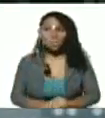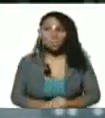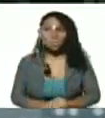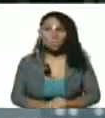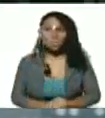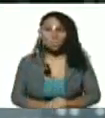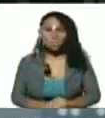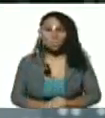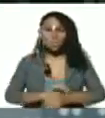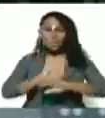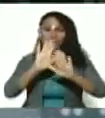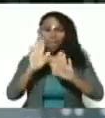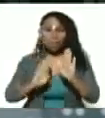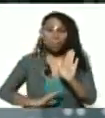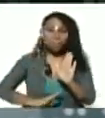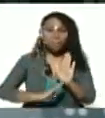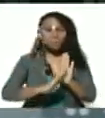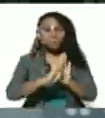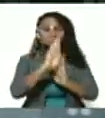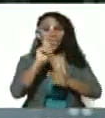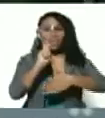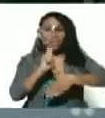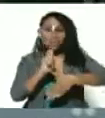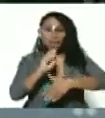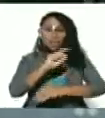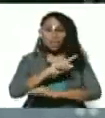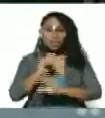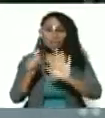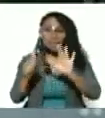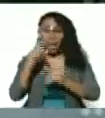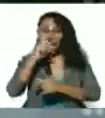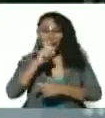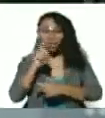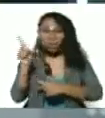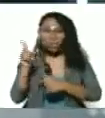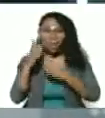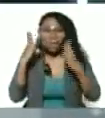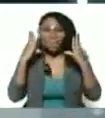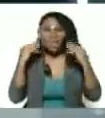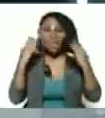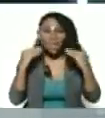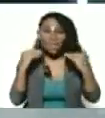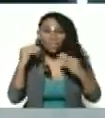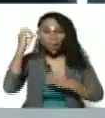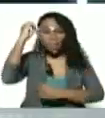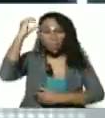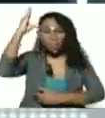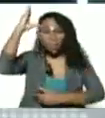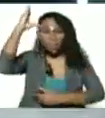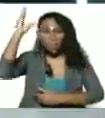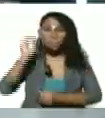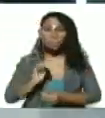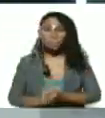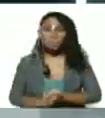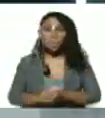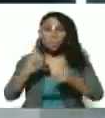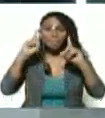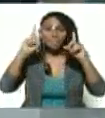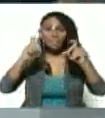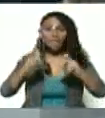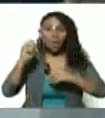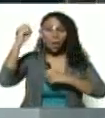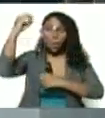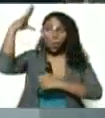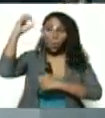Ya va para arriba Telesurro. 16 añitos. De experiencia, de capacidad. Prendiendo las